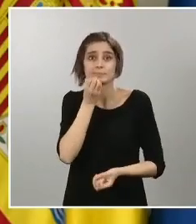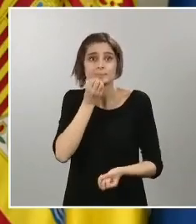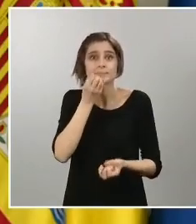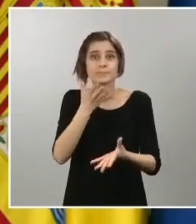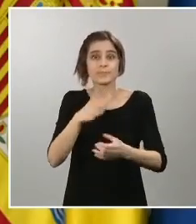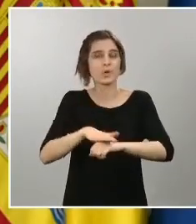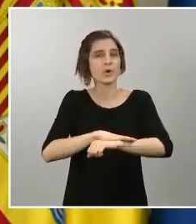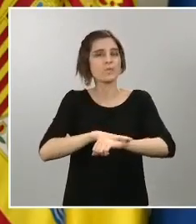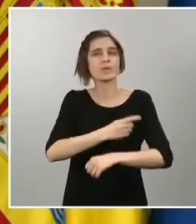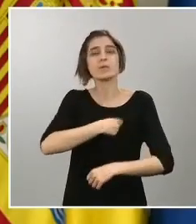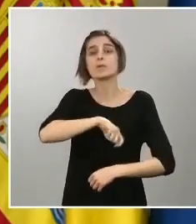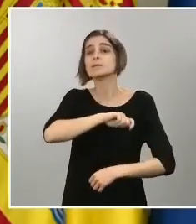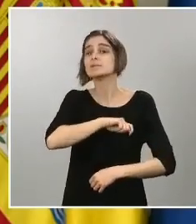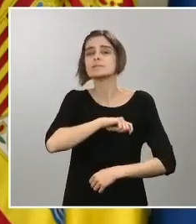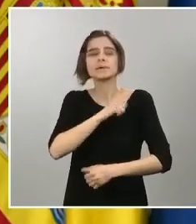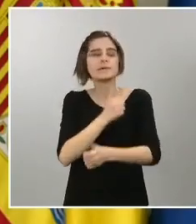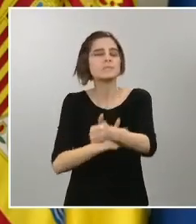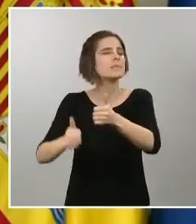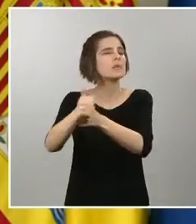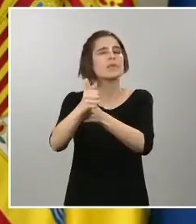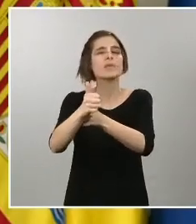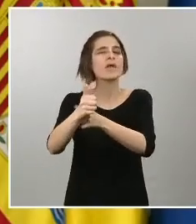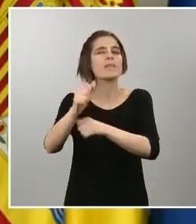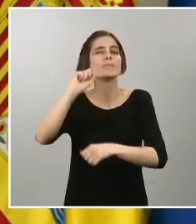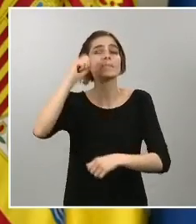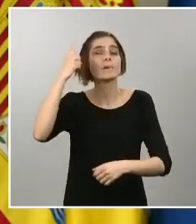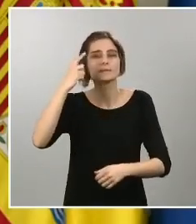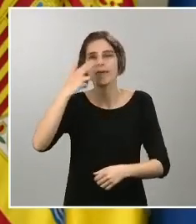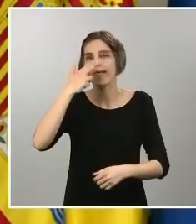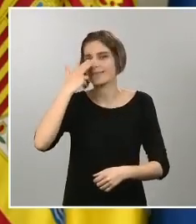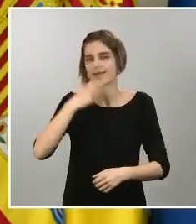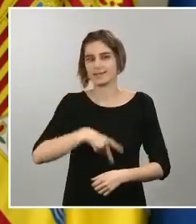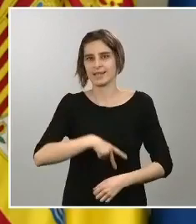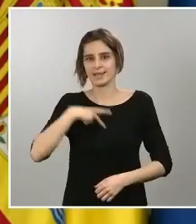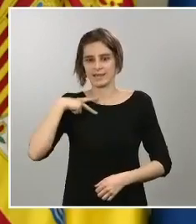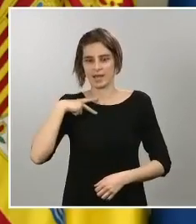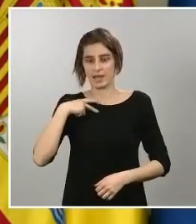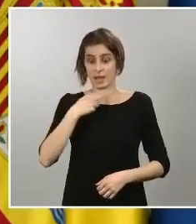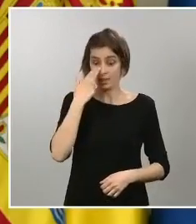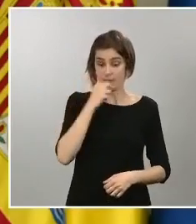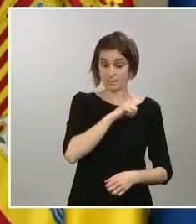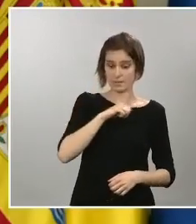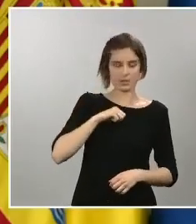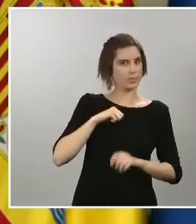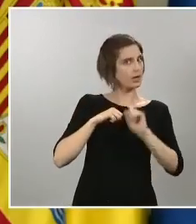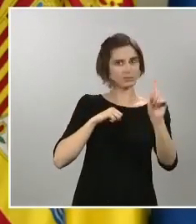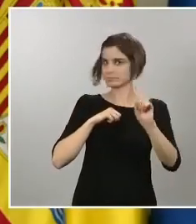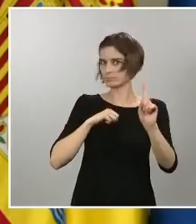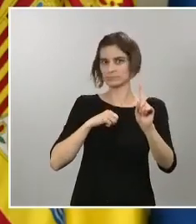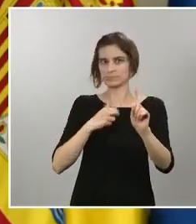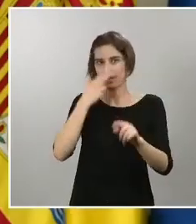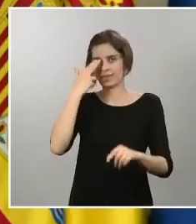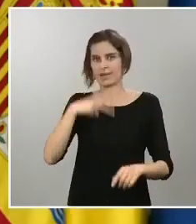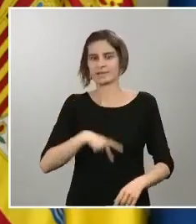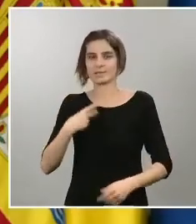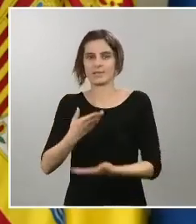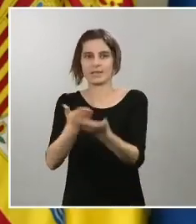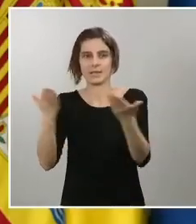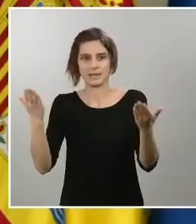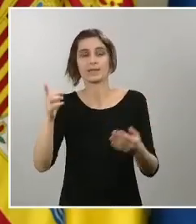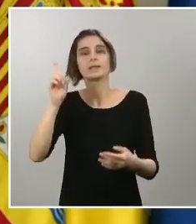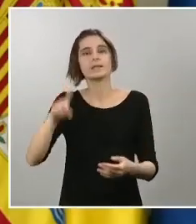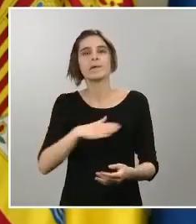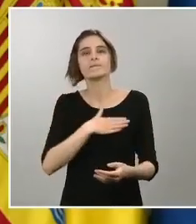el interés general por encima del interés particular y también les quiero comunicar que no vamos a aceptar